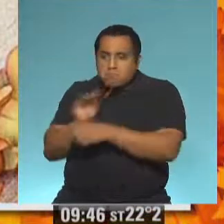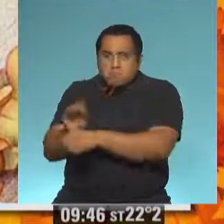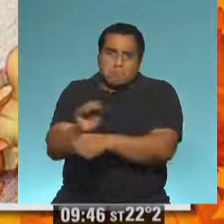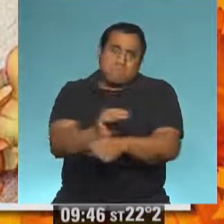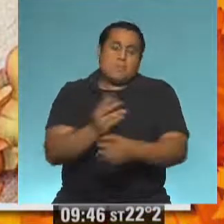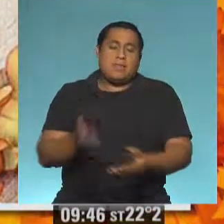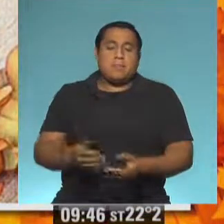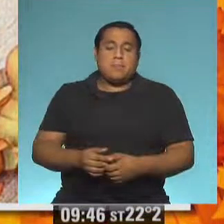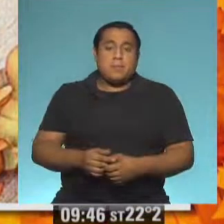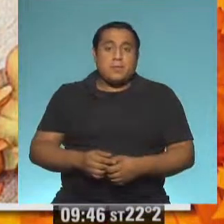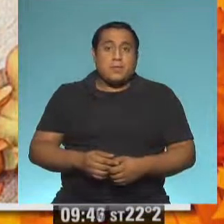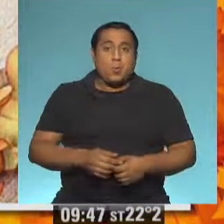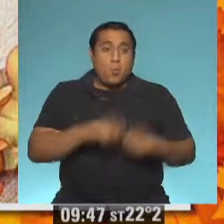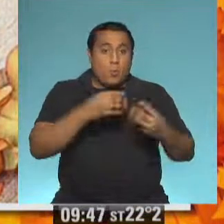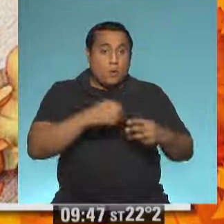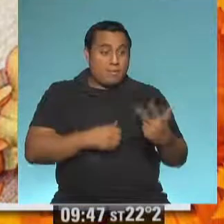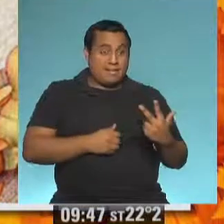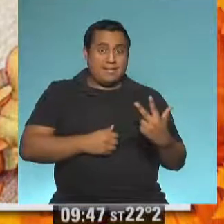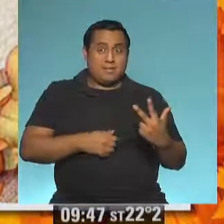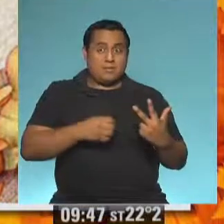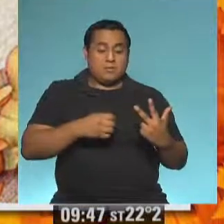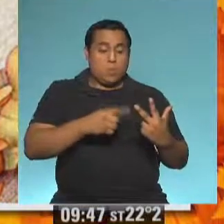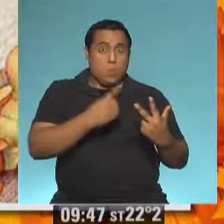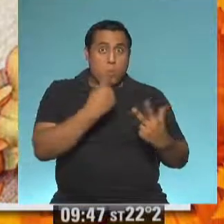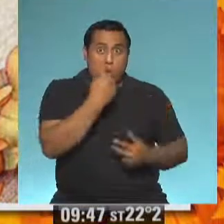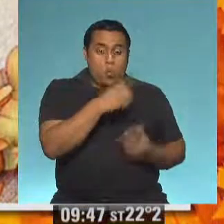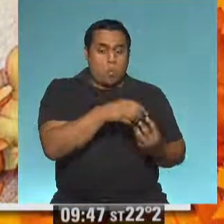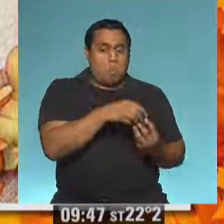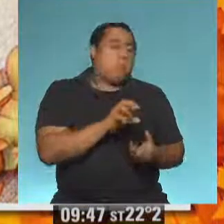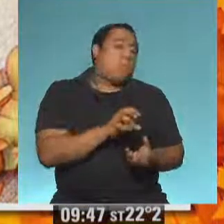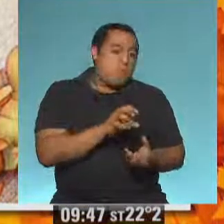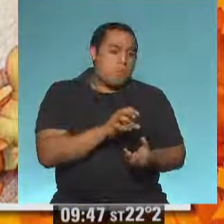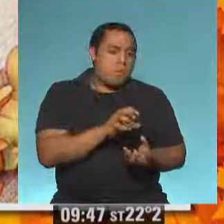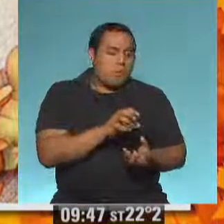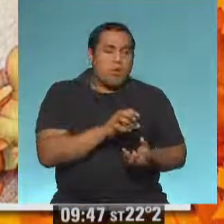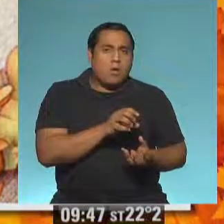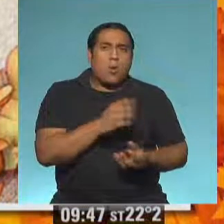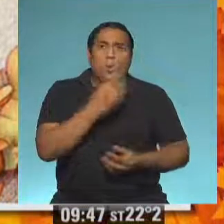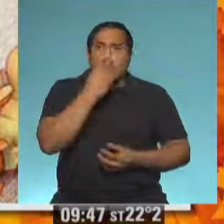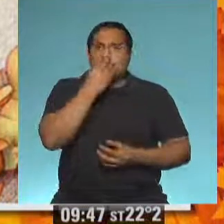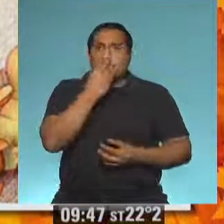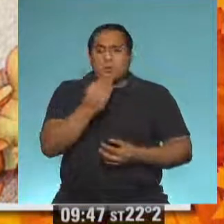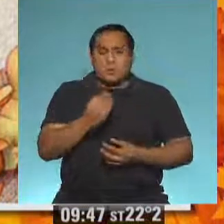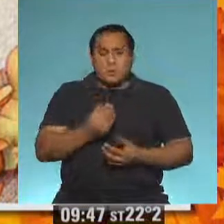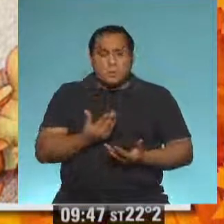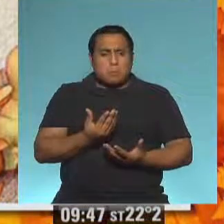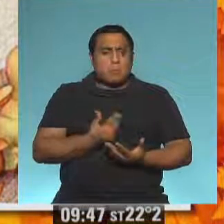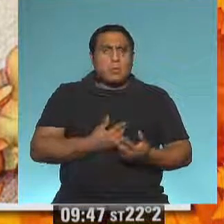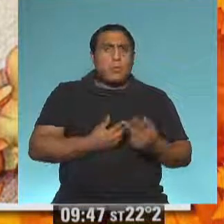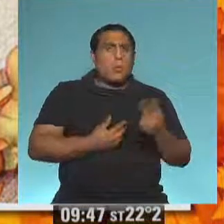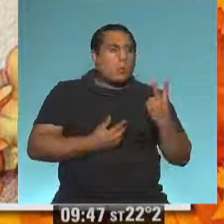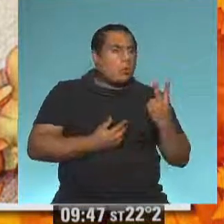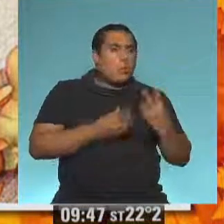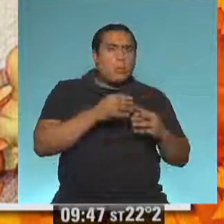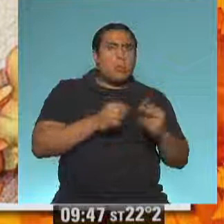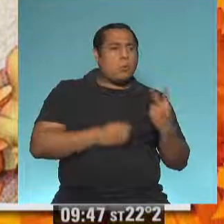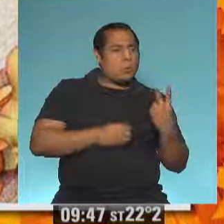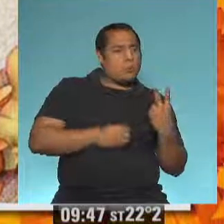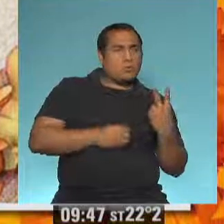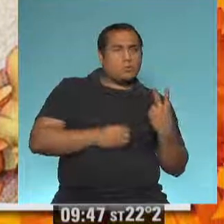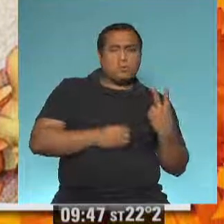De los tres que quedaron, otro más se reventó. Y al zorrito, solo le quedaron dos huevos y